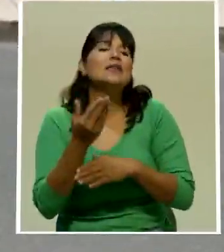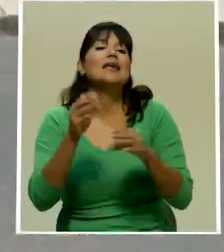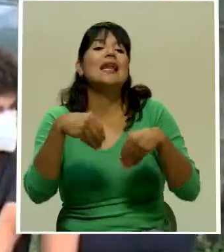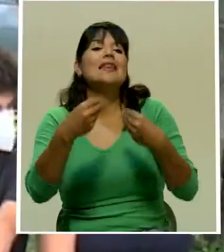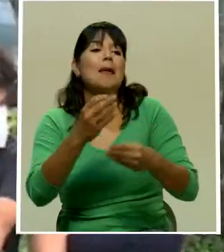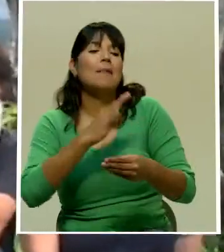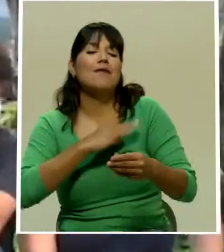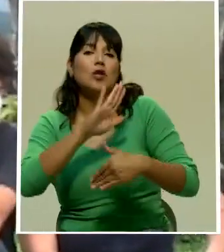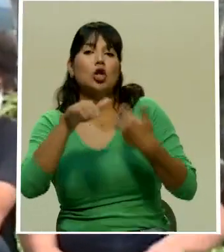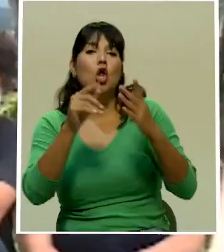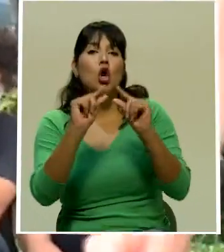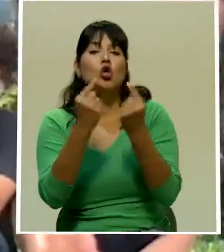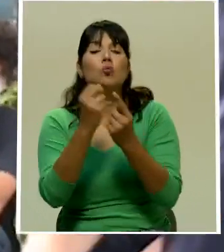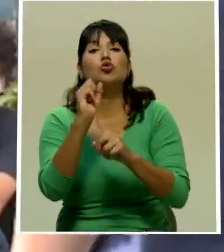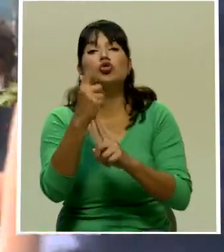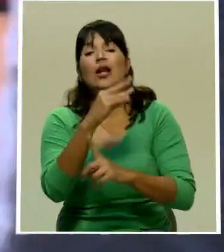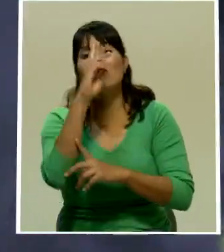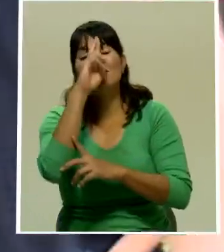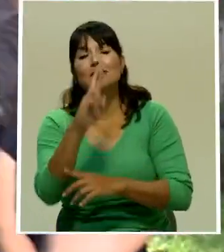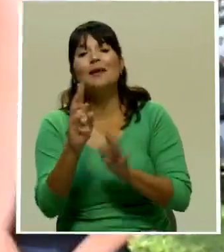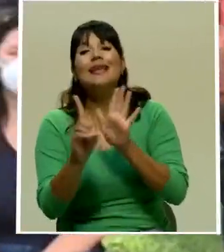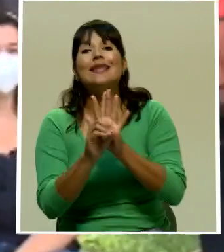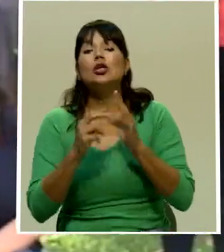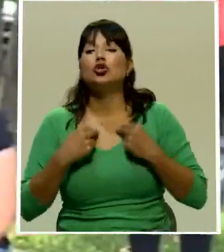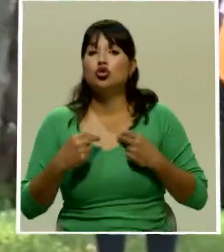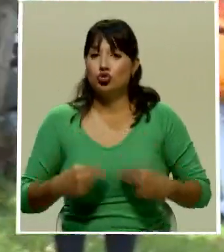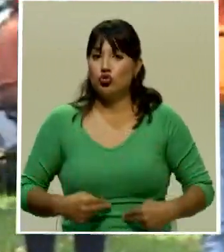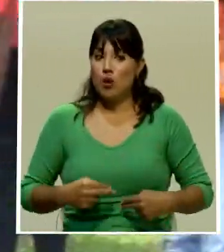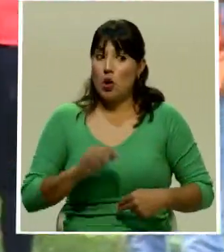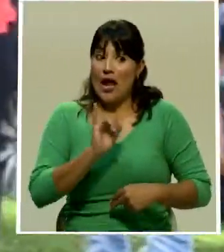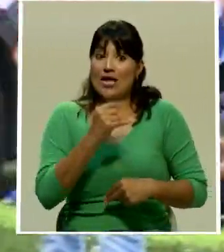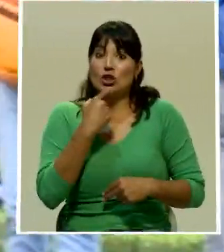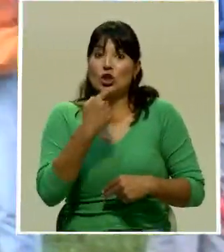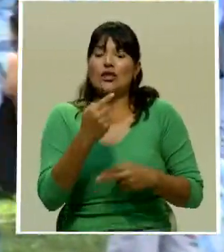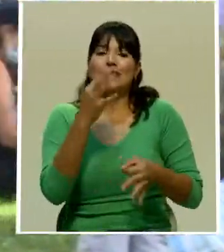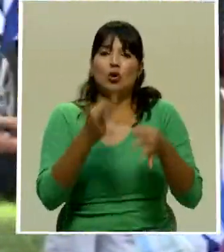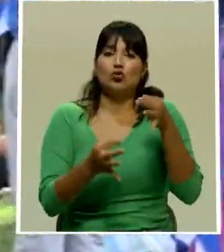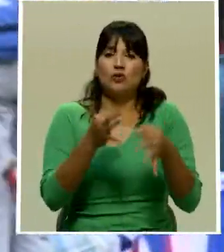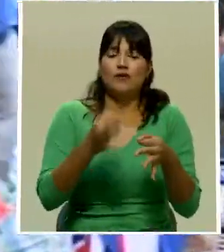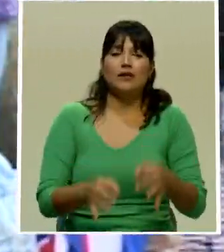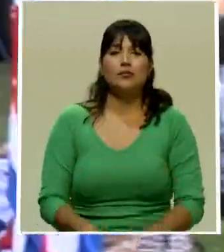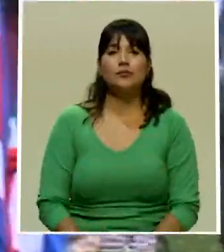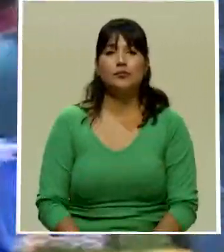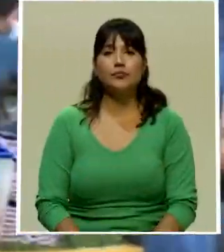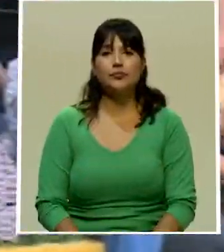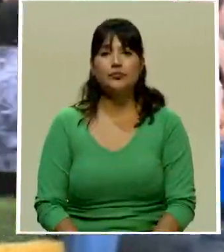de los derechos humanos es lo que da como argumento el documento para dicha solicitud